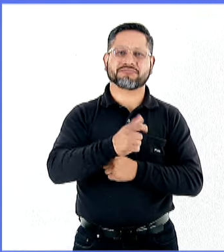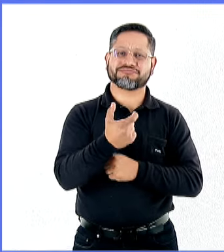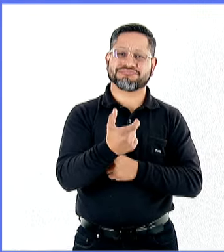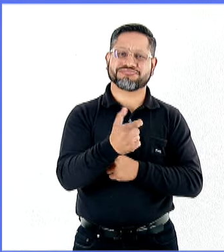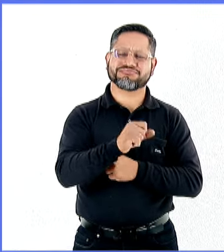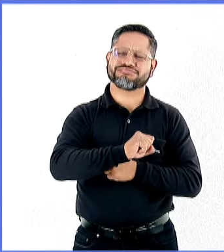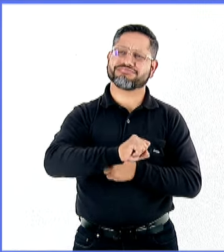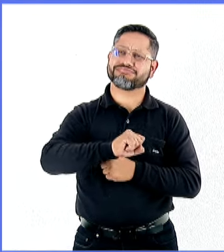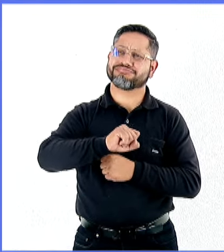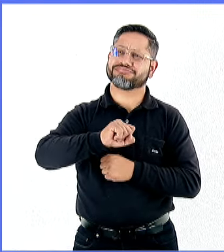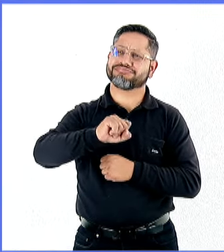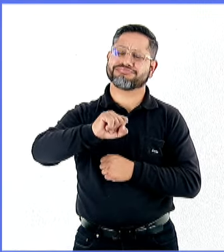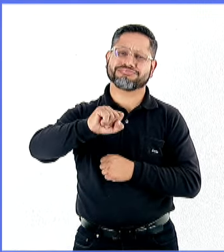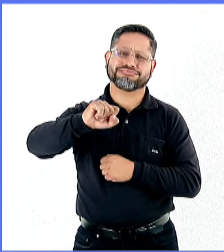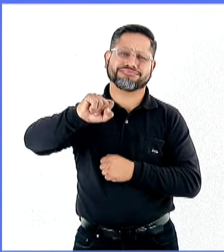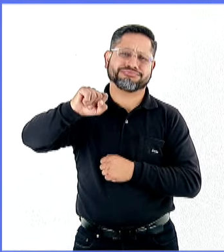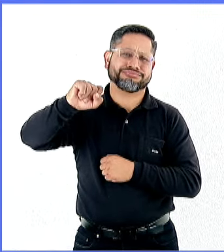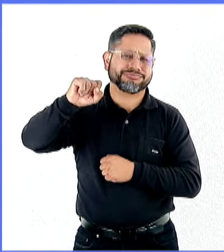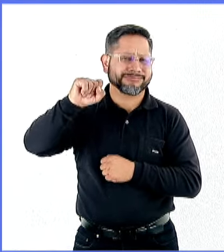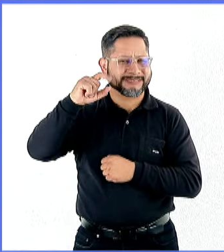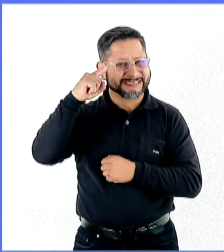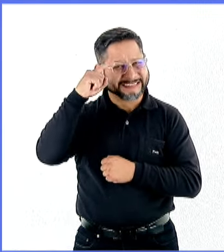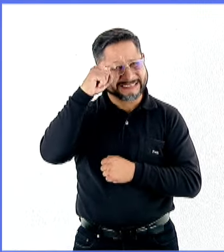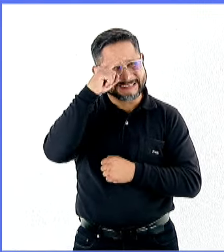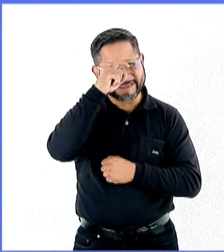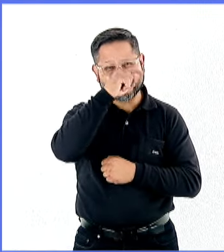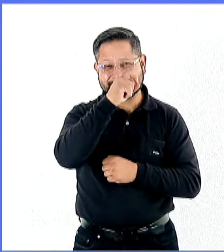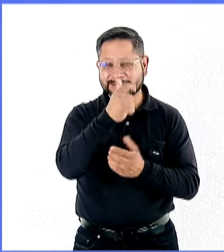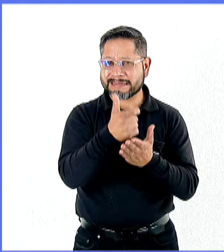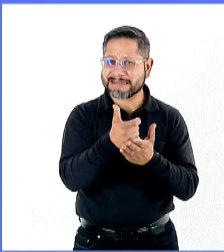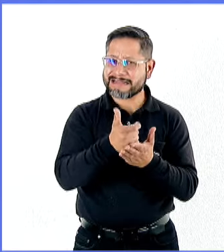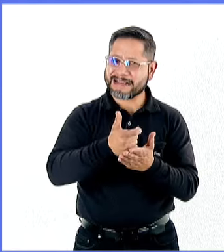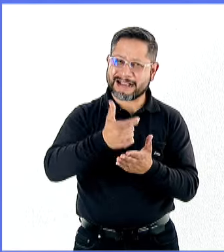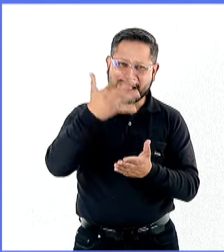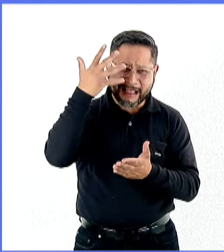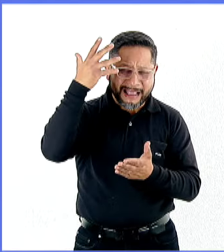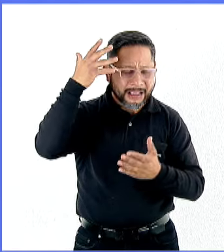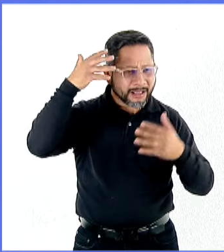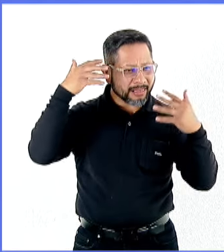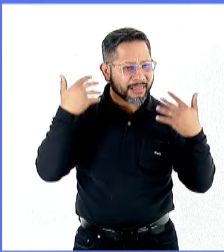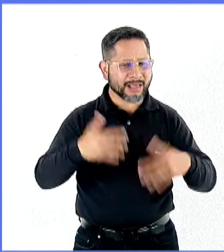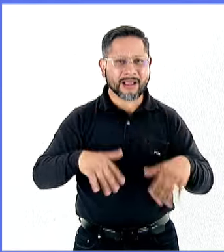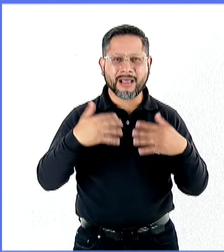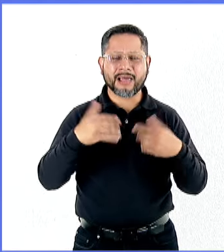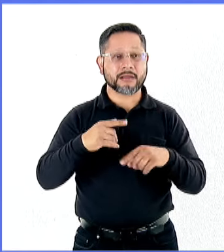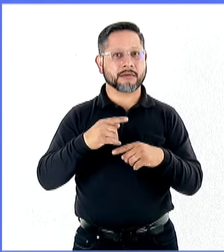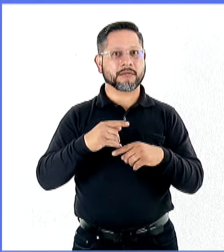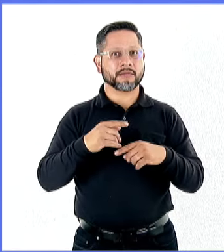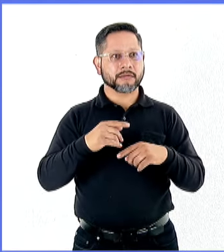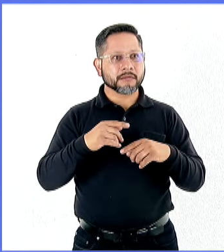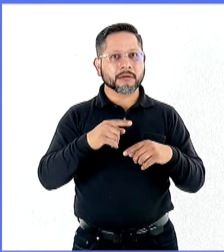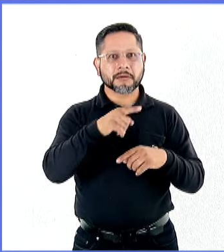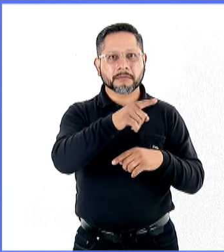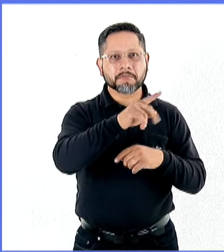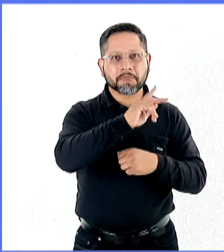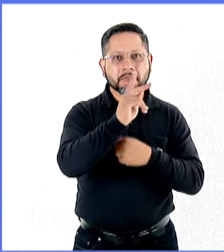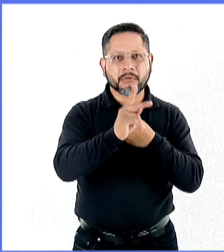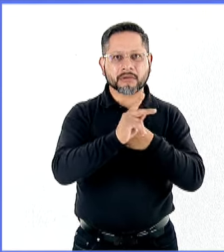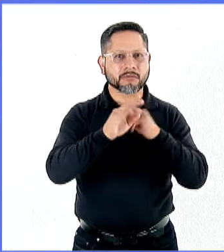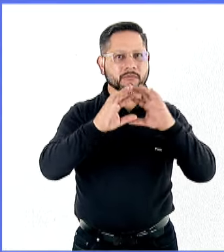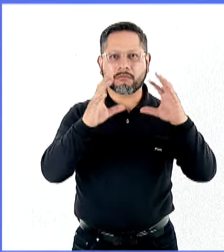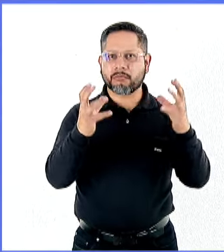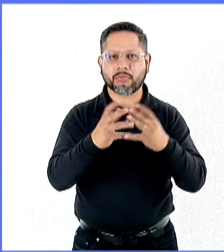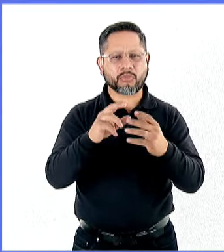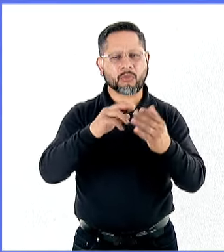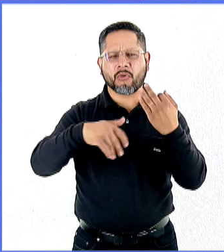Recordemos que después de la pandemia hubo un incremento de precios que presionó muchísimo a las comunidades, a los países en general,